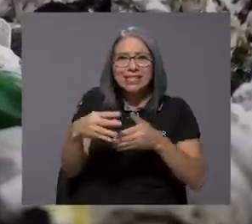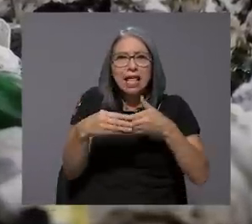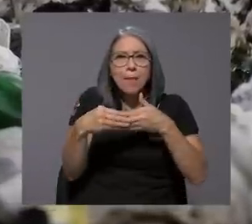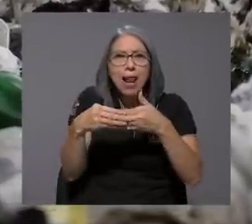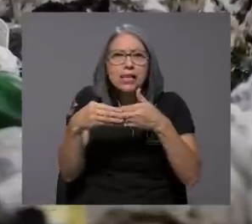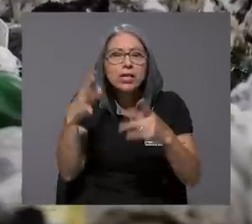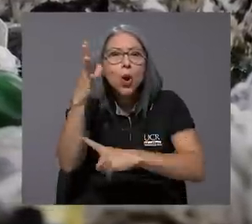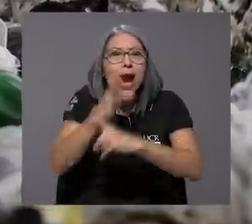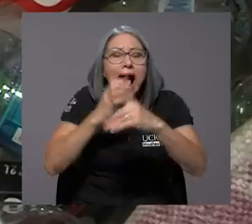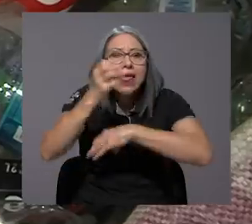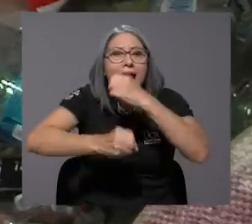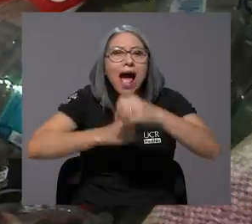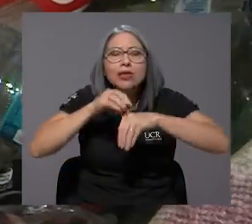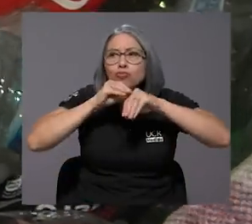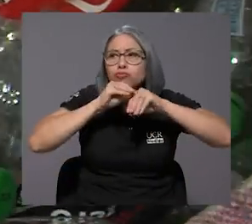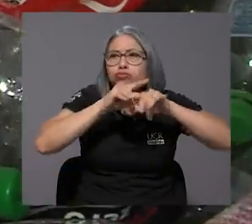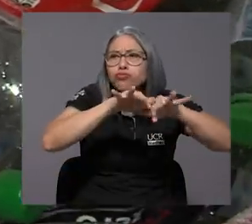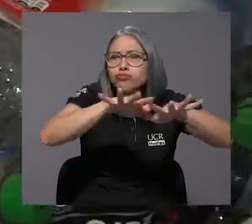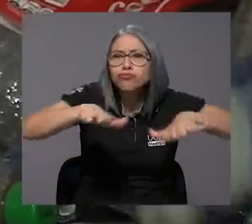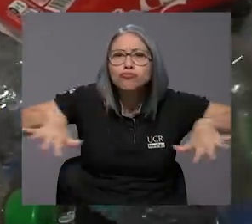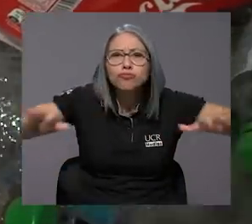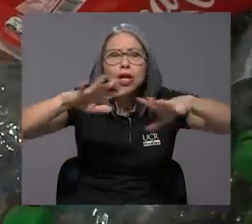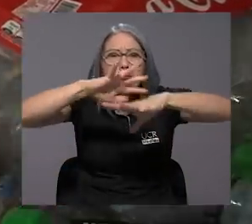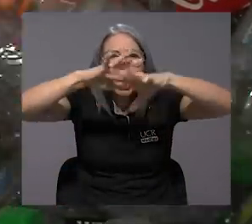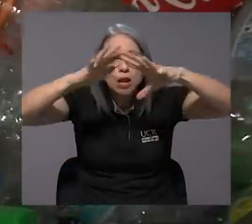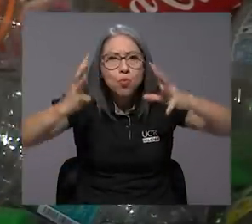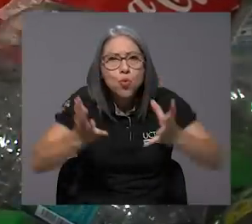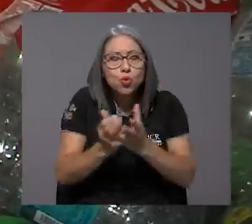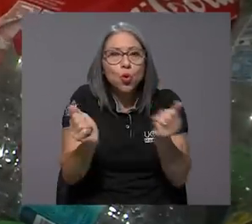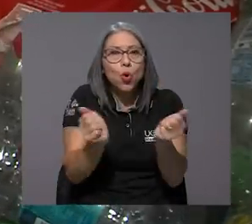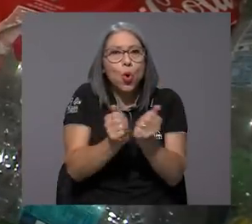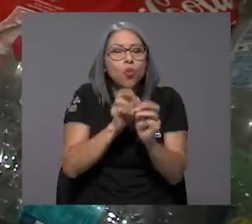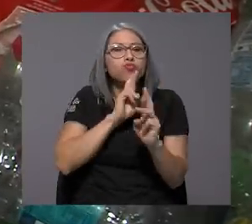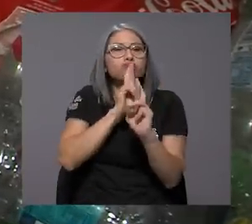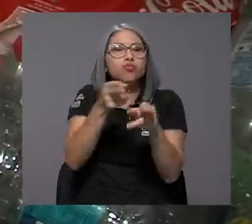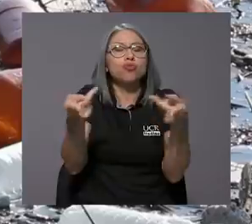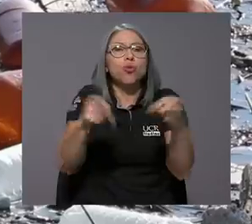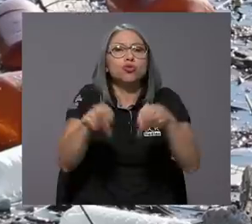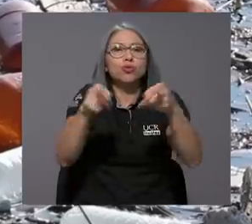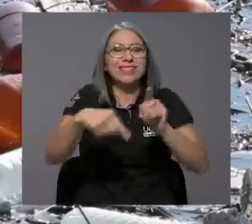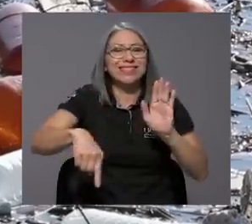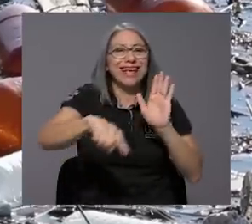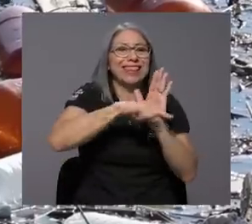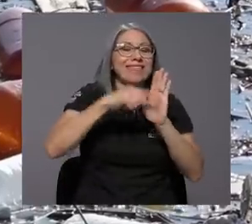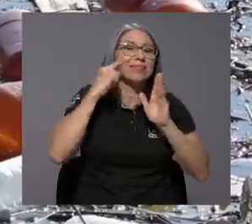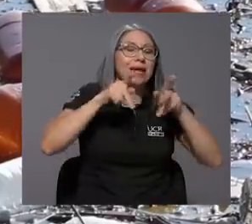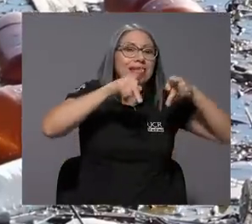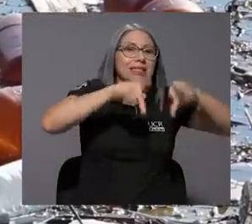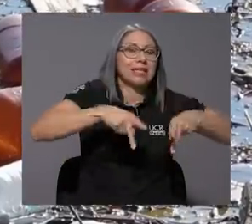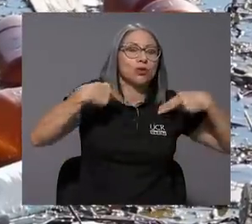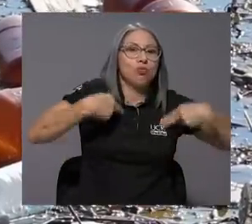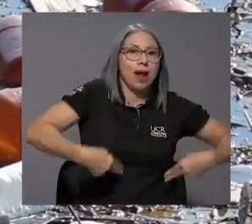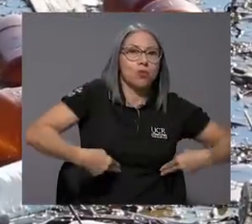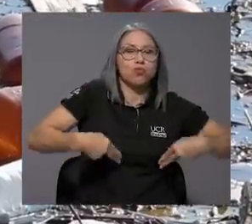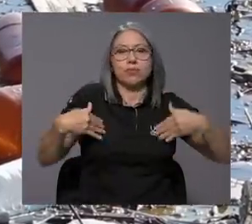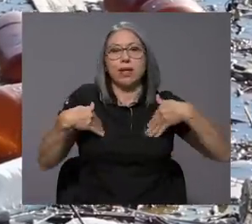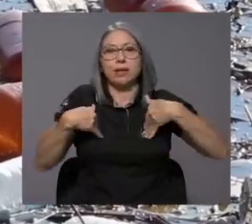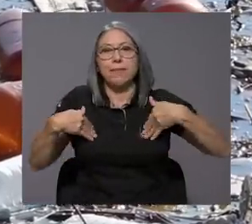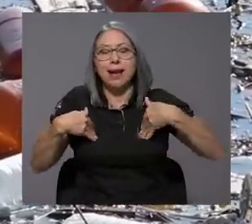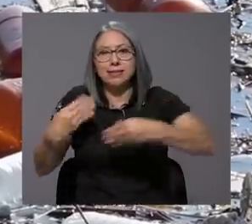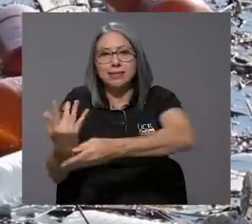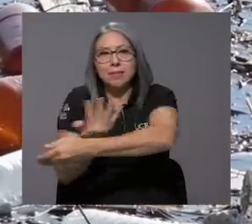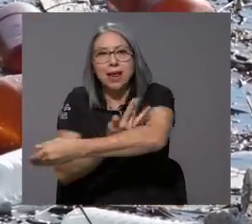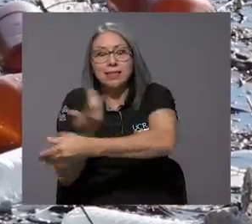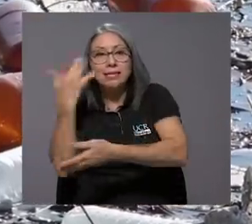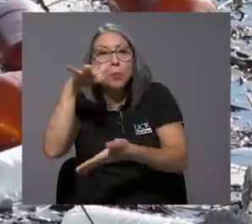de plástico se arrojan cada año al medio ambiente en el mundo, con consecuencias negativas para el ser humano, los animales